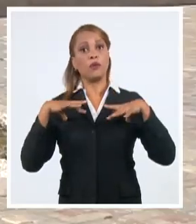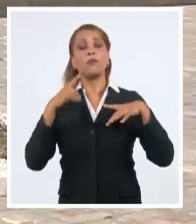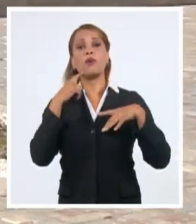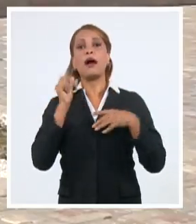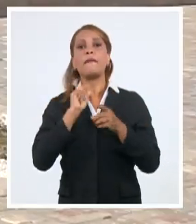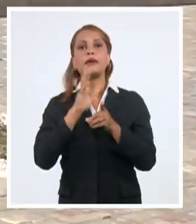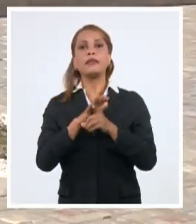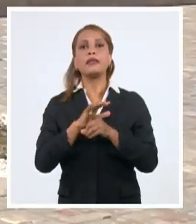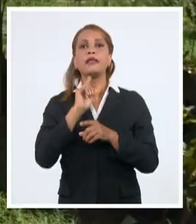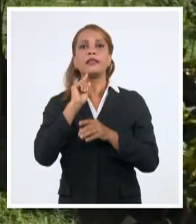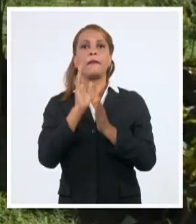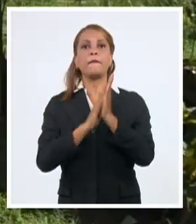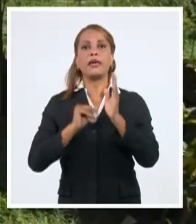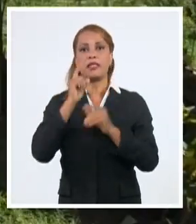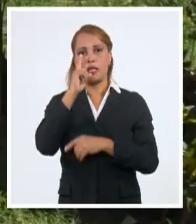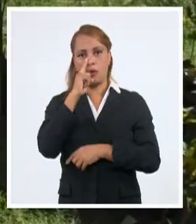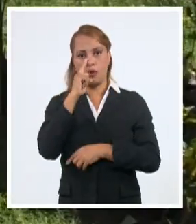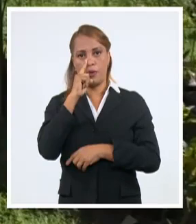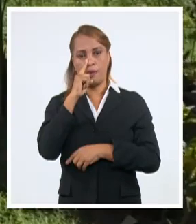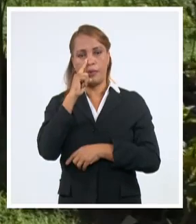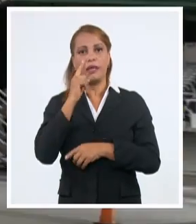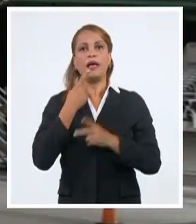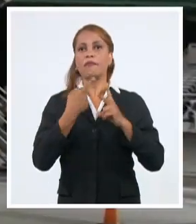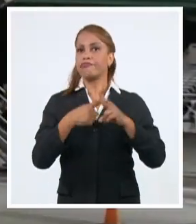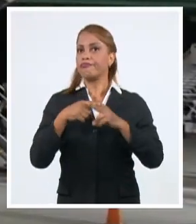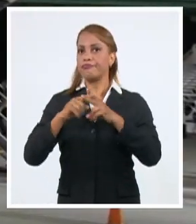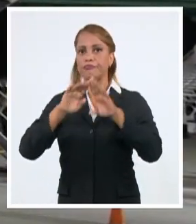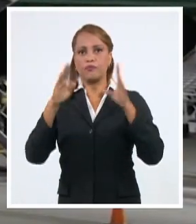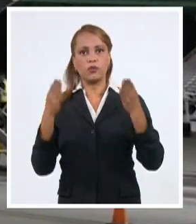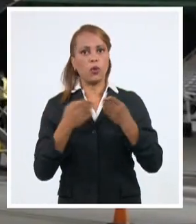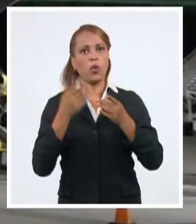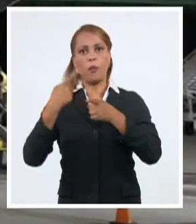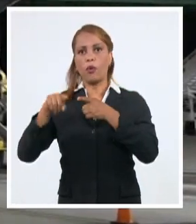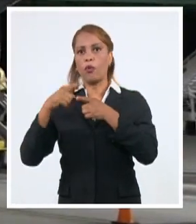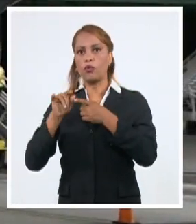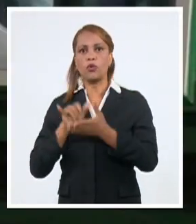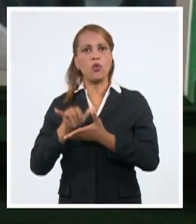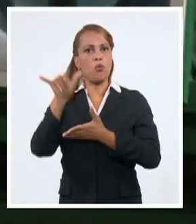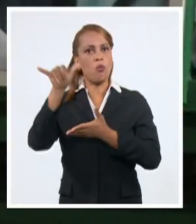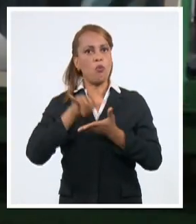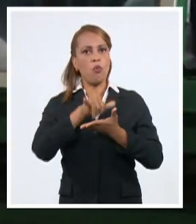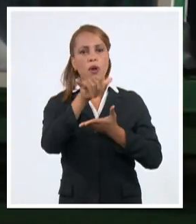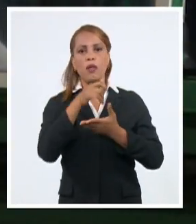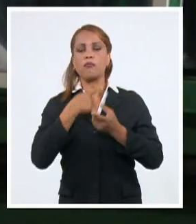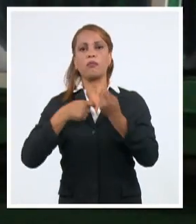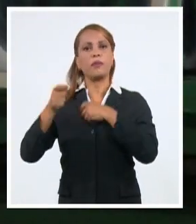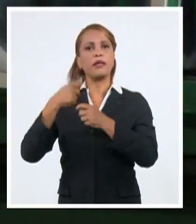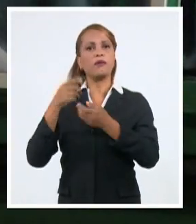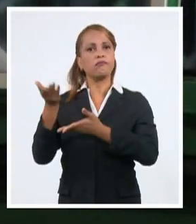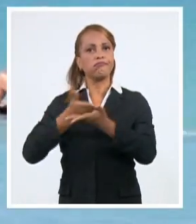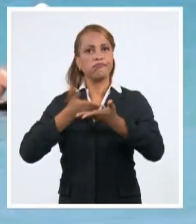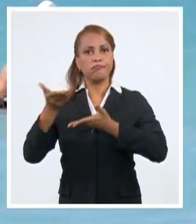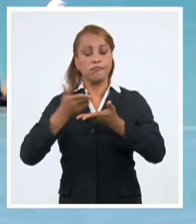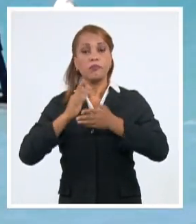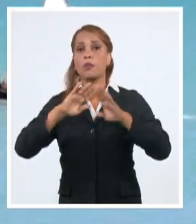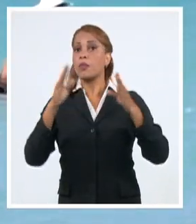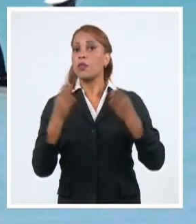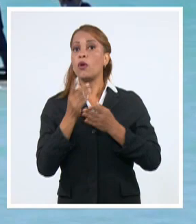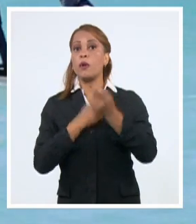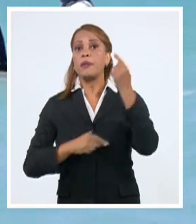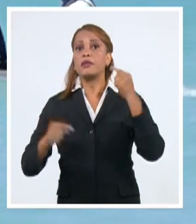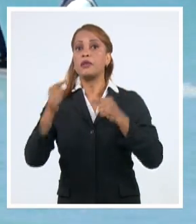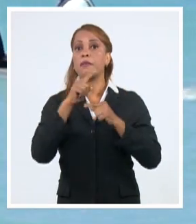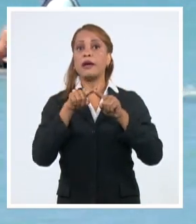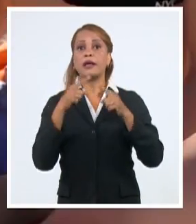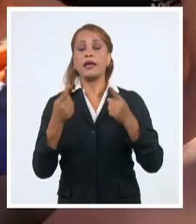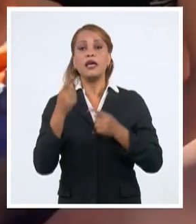noviembre. La renovación de servicios y productos, ampliación de vuelos y operaciones comerciales ponderará al principal destino de